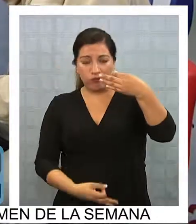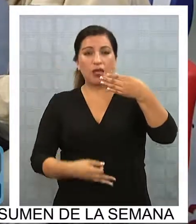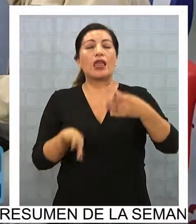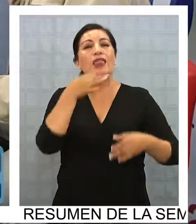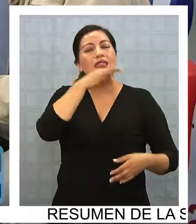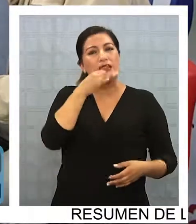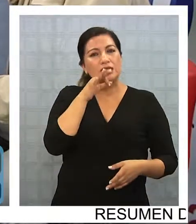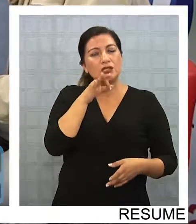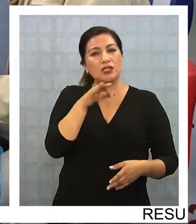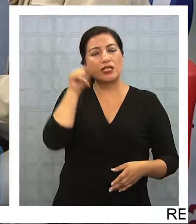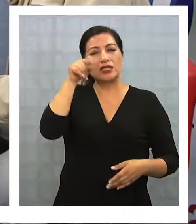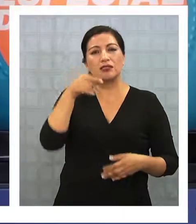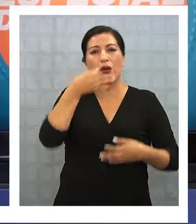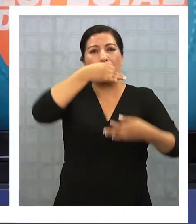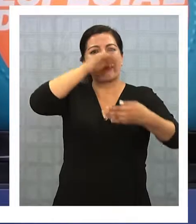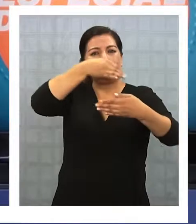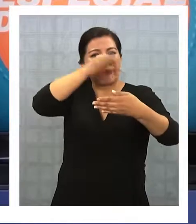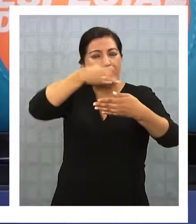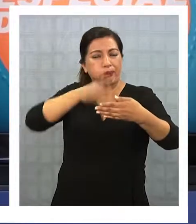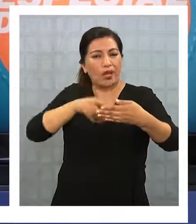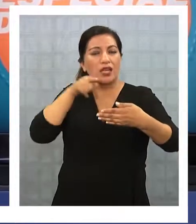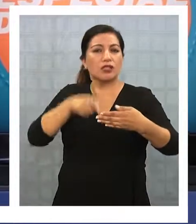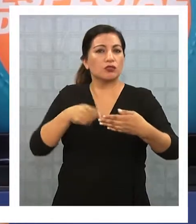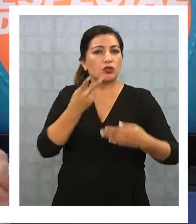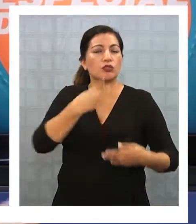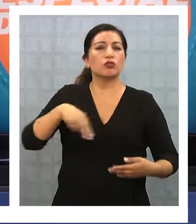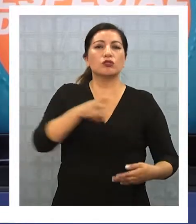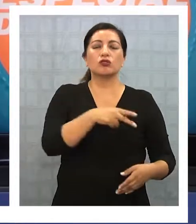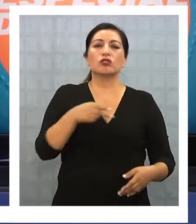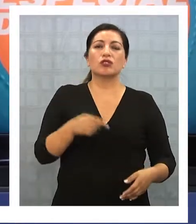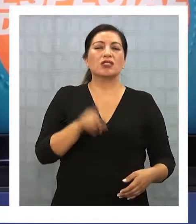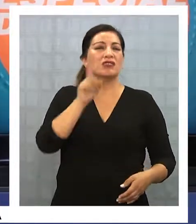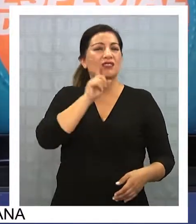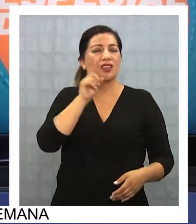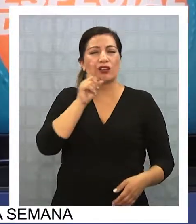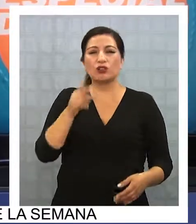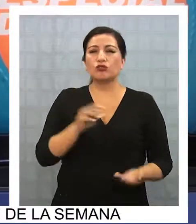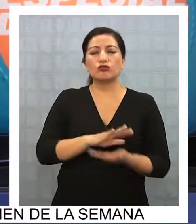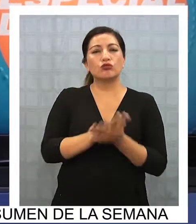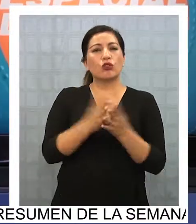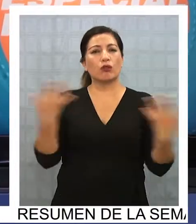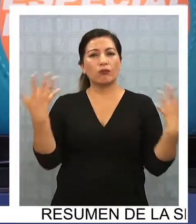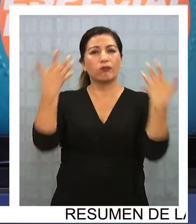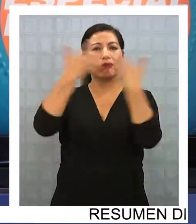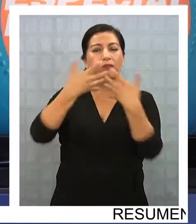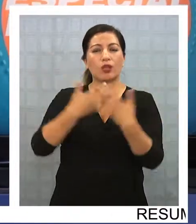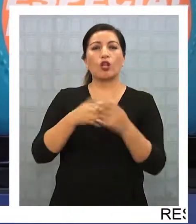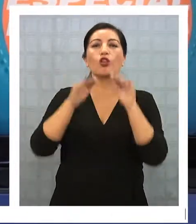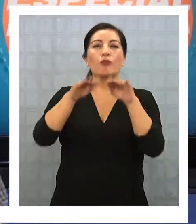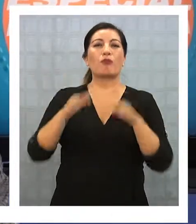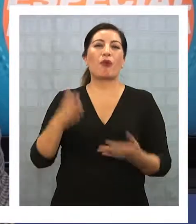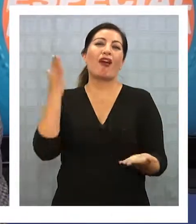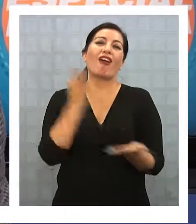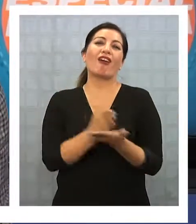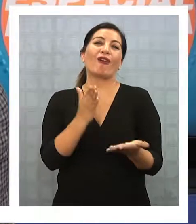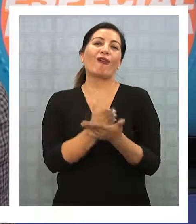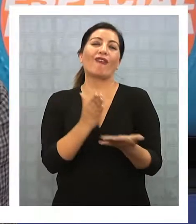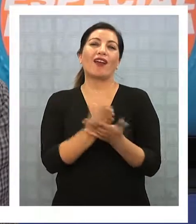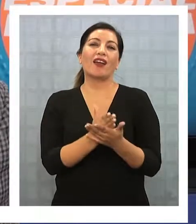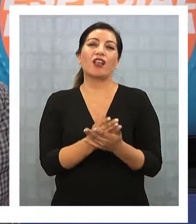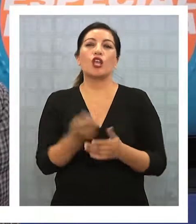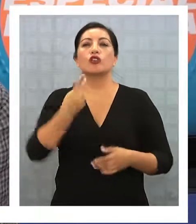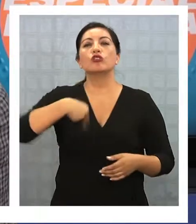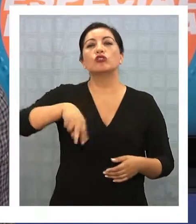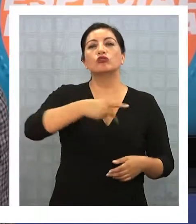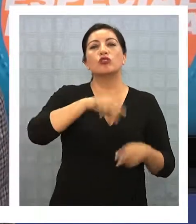y creo desde ese punto de vista que ese relato de alguna manera le da sentido a sus obras a mi no me gustan las cuentas públicas como en el colegio cuando uno presenta el curso ya